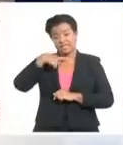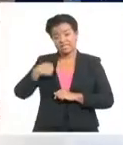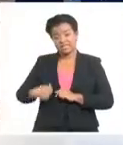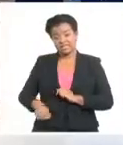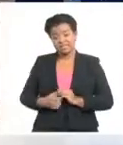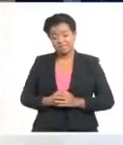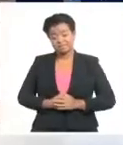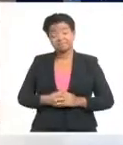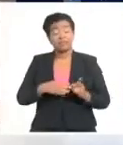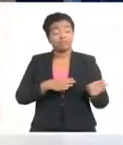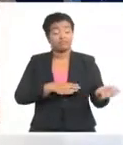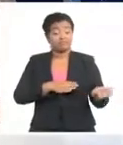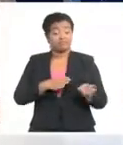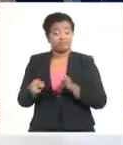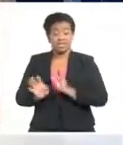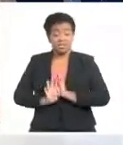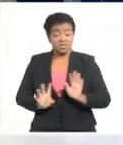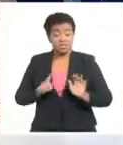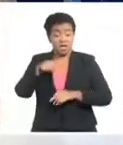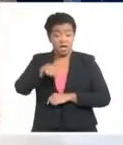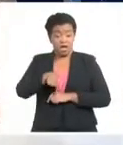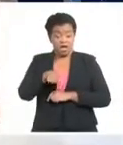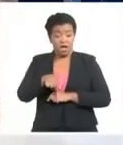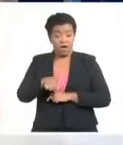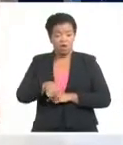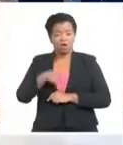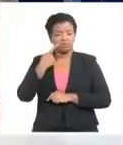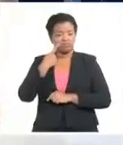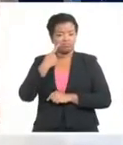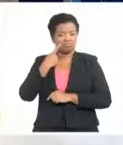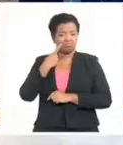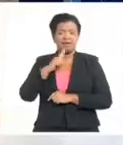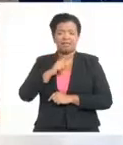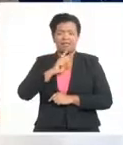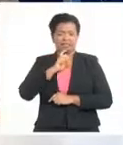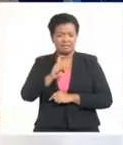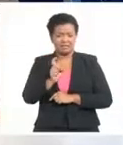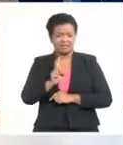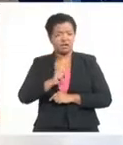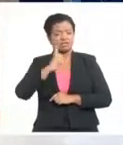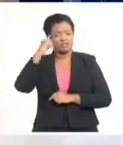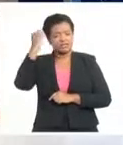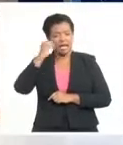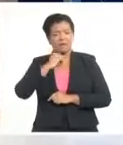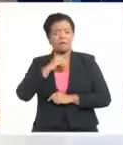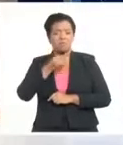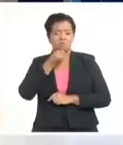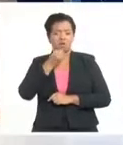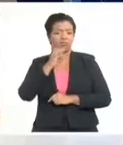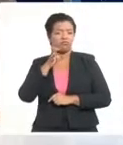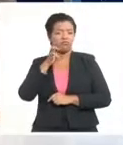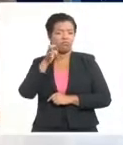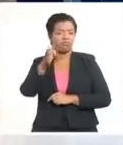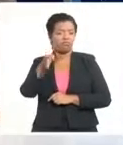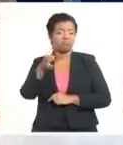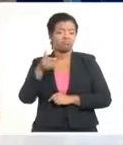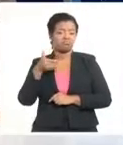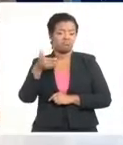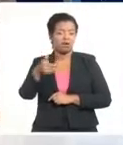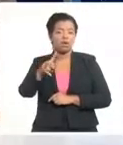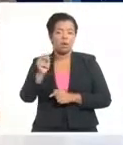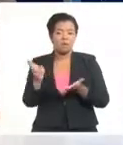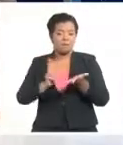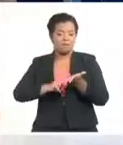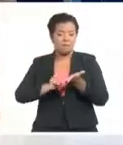Ya en el escenario actual no es difícil imaginar que se sumen nuevos miembros a futuro. Eso requerirá de la